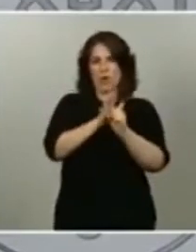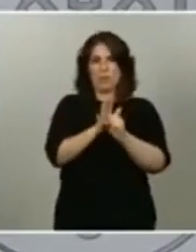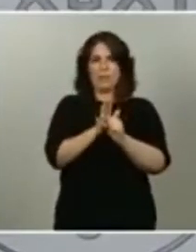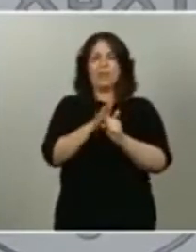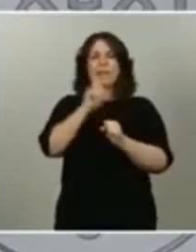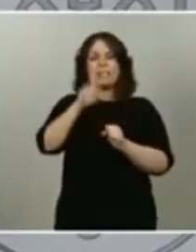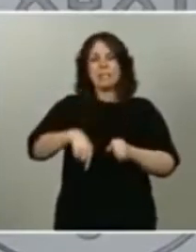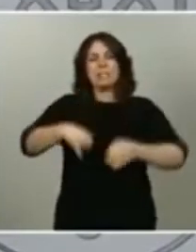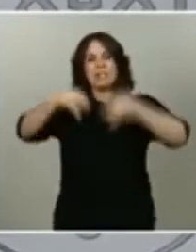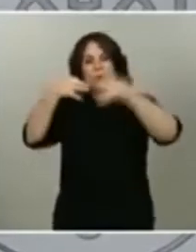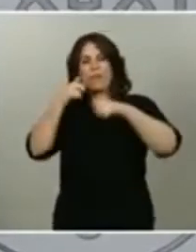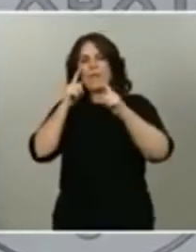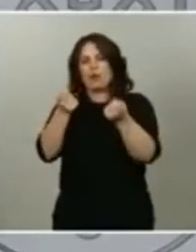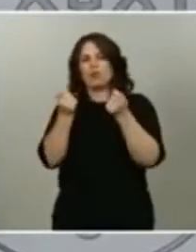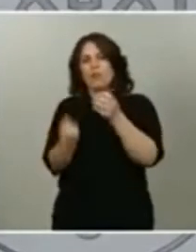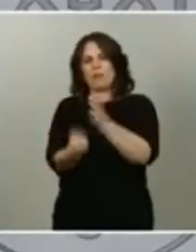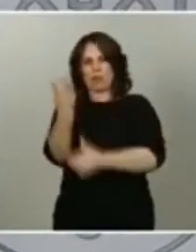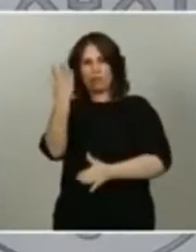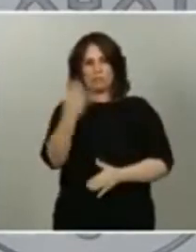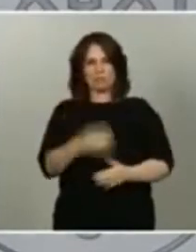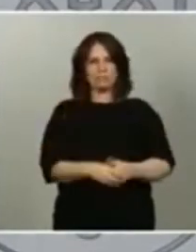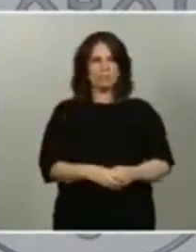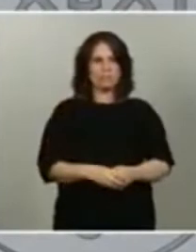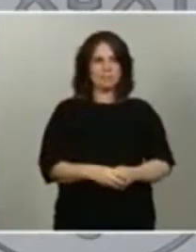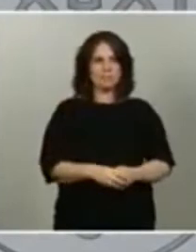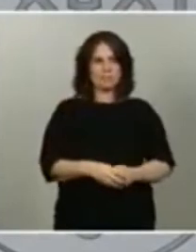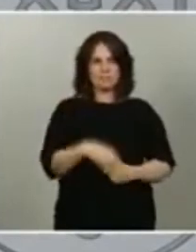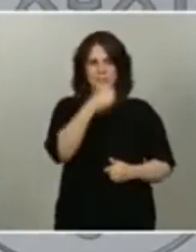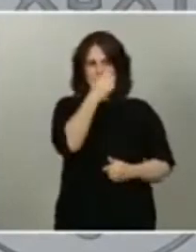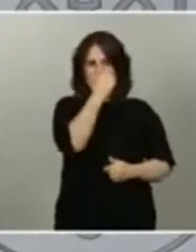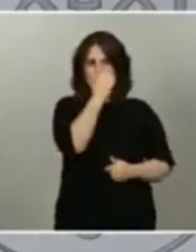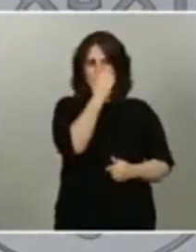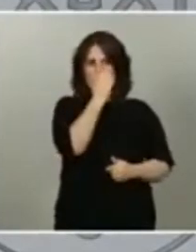sea una realidad en nuestro día a día. Clara.